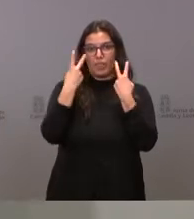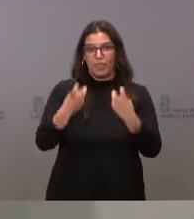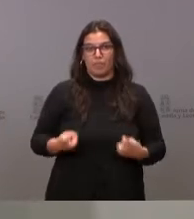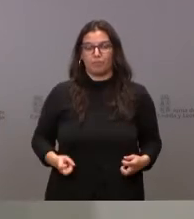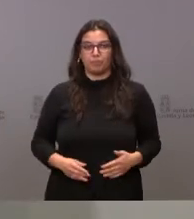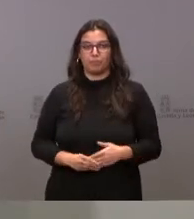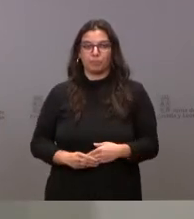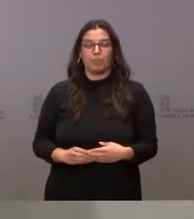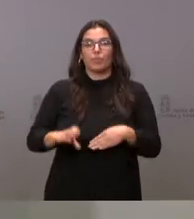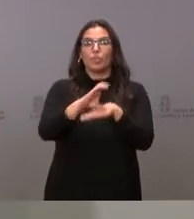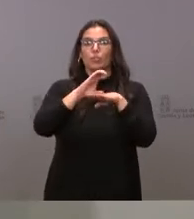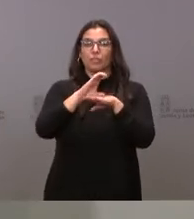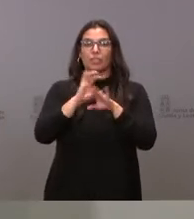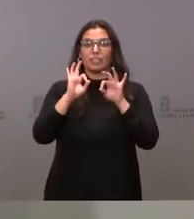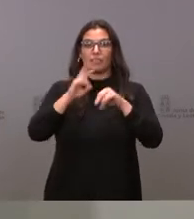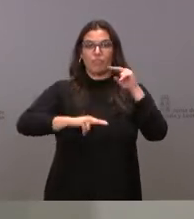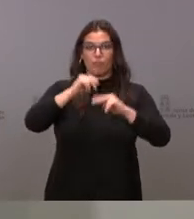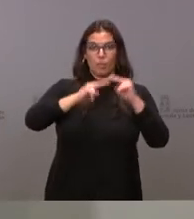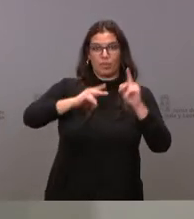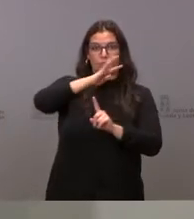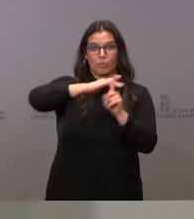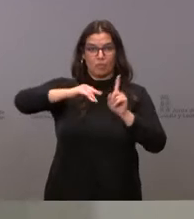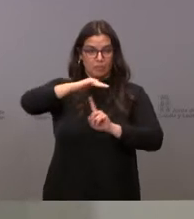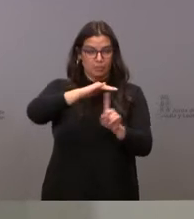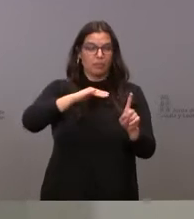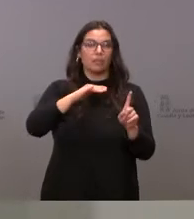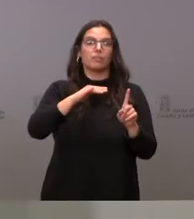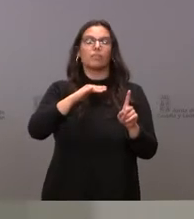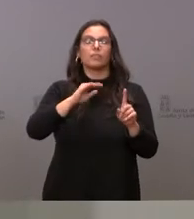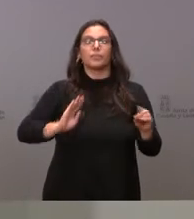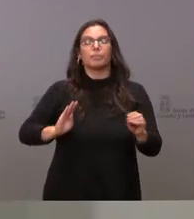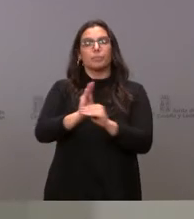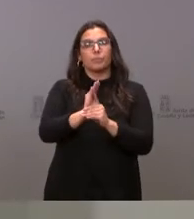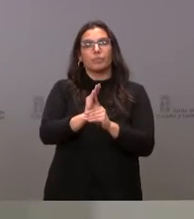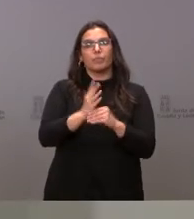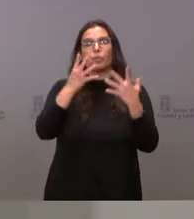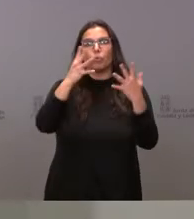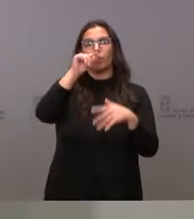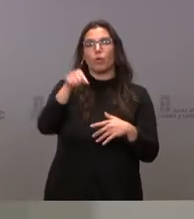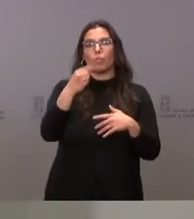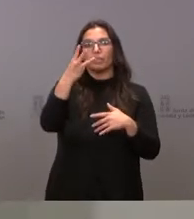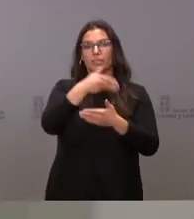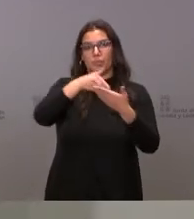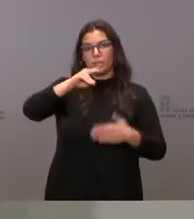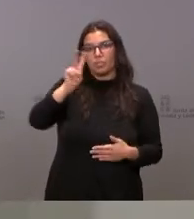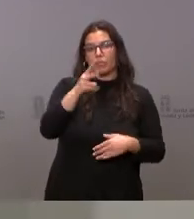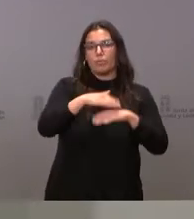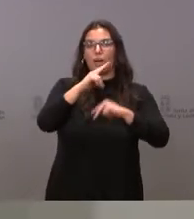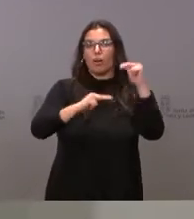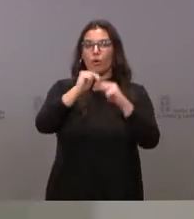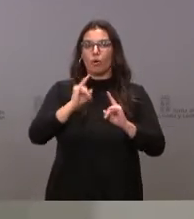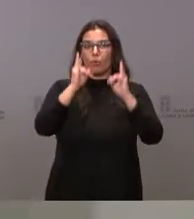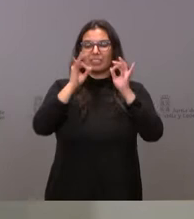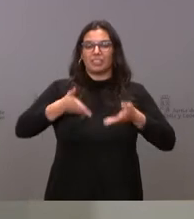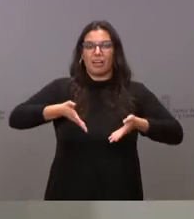La Consejería de Fomento y Medio Ambiente va a destinar nueve con tres millones de euros para las obras en la